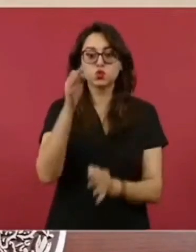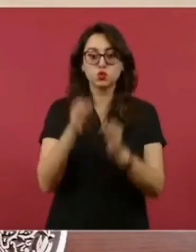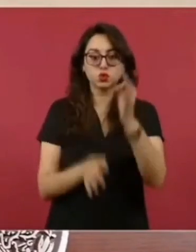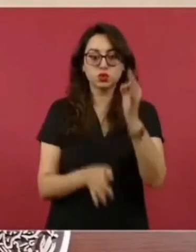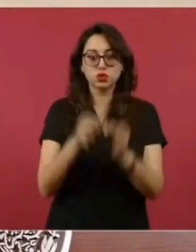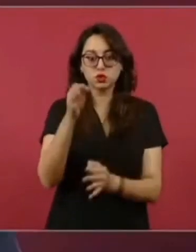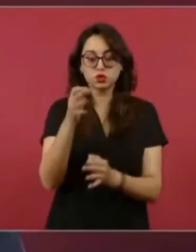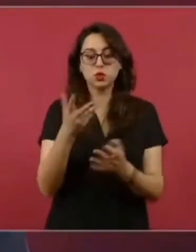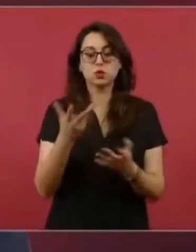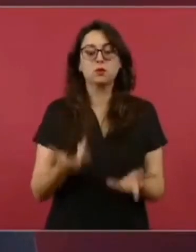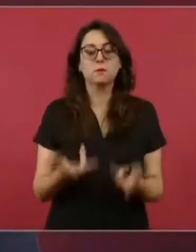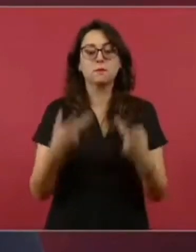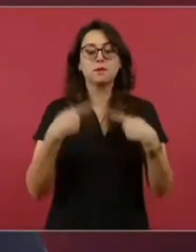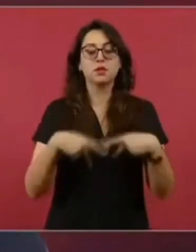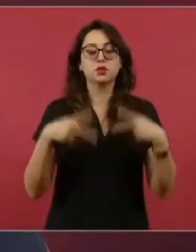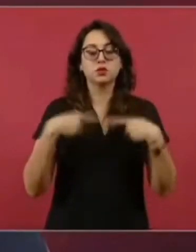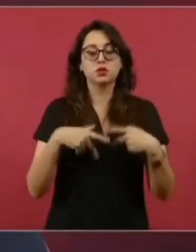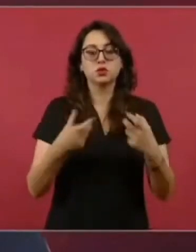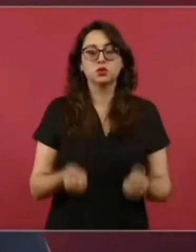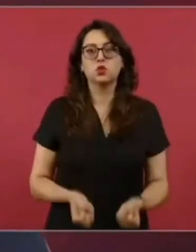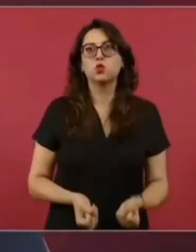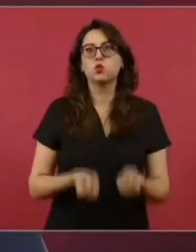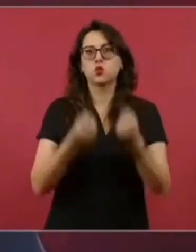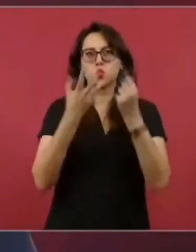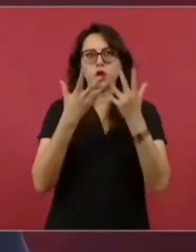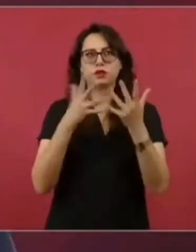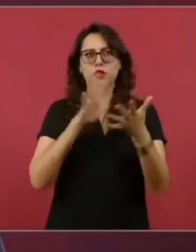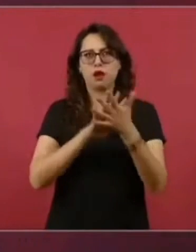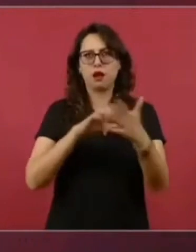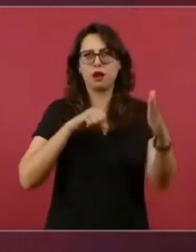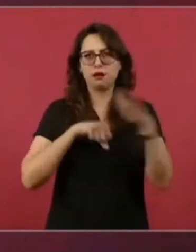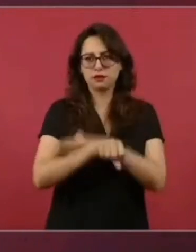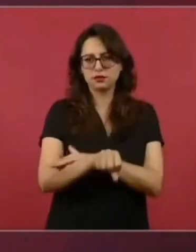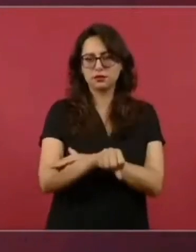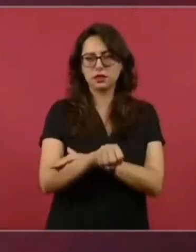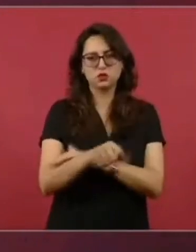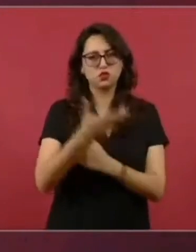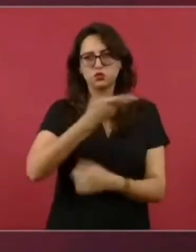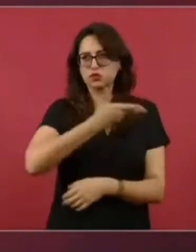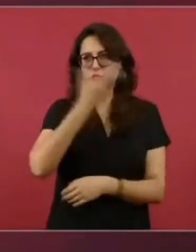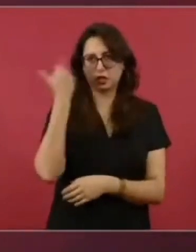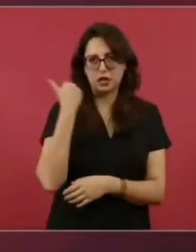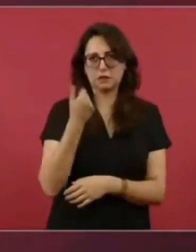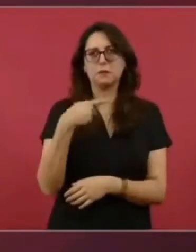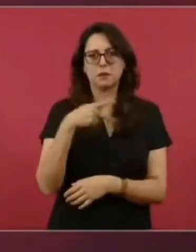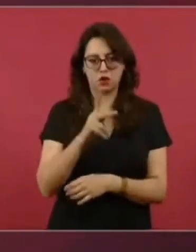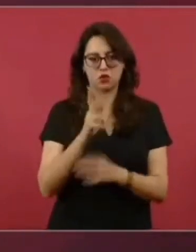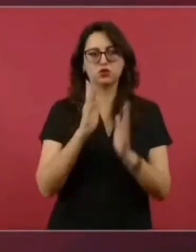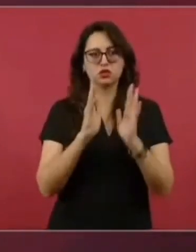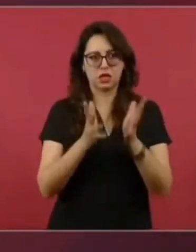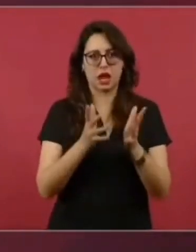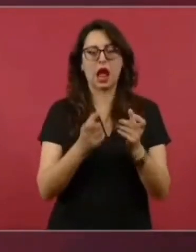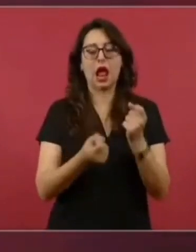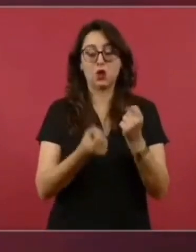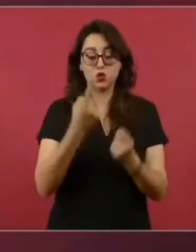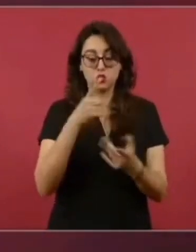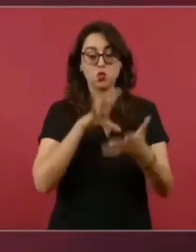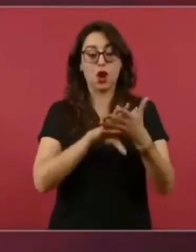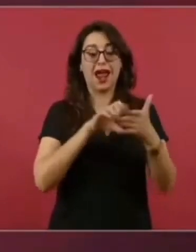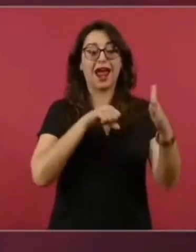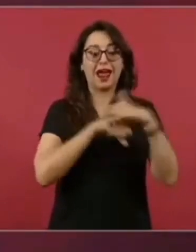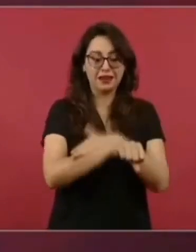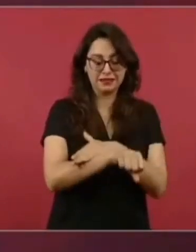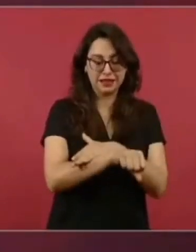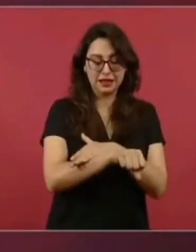exactamente cuántos ahora estén ya en la cárcel, por este hecho. ¿Cuántos están siendo